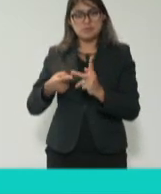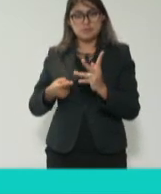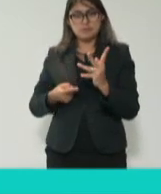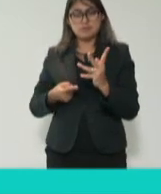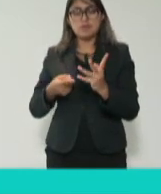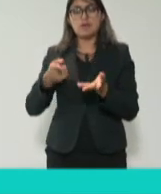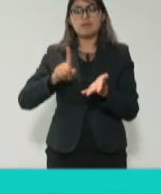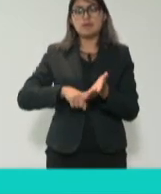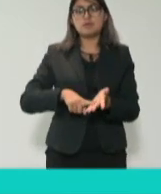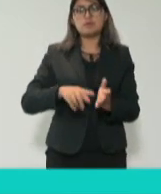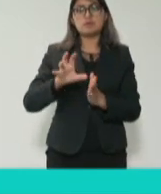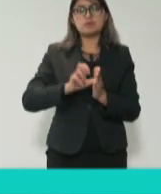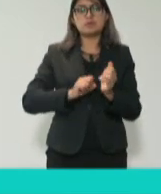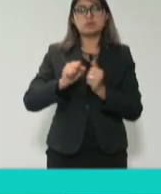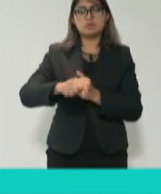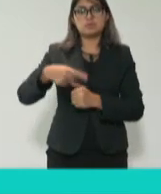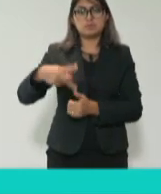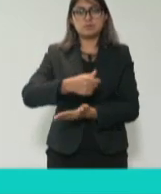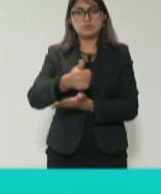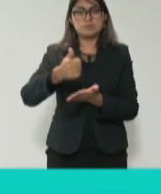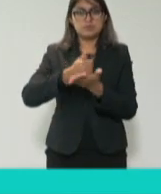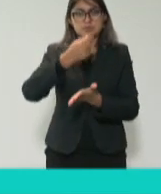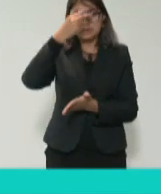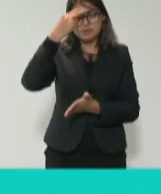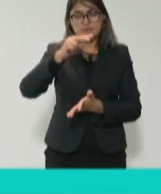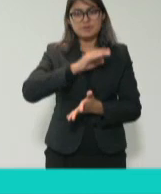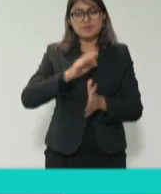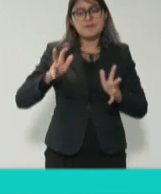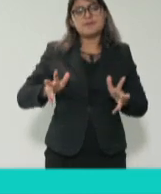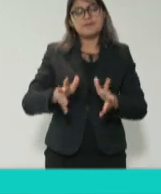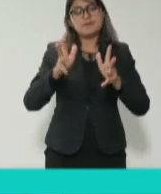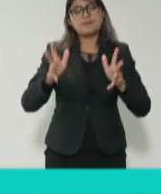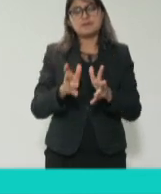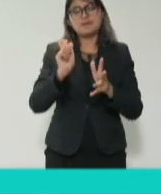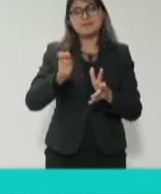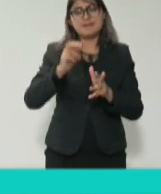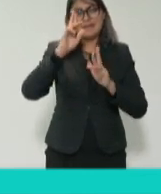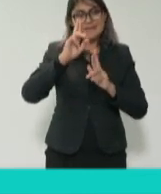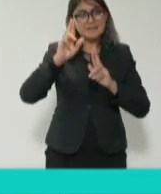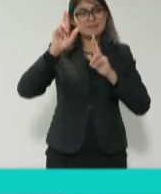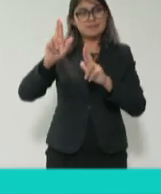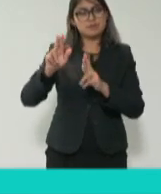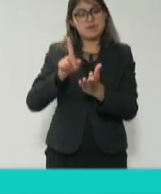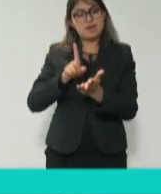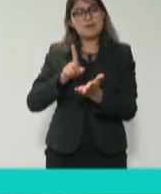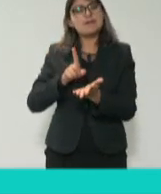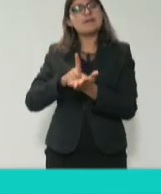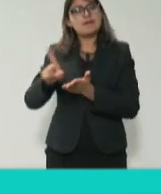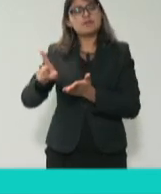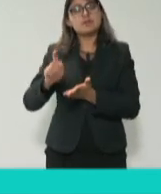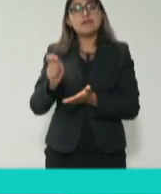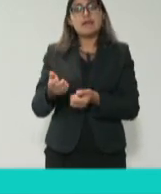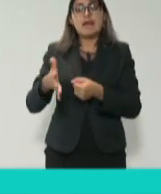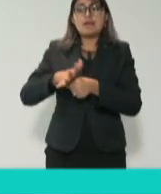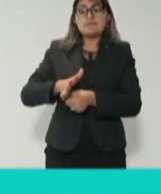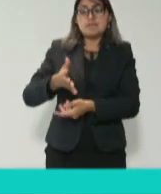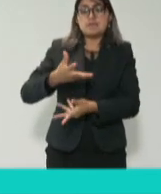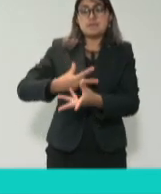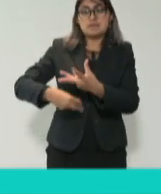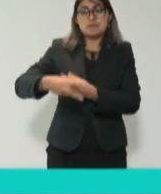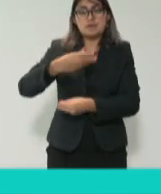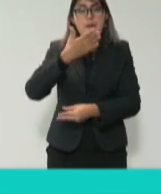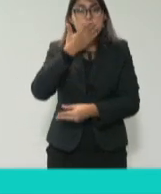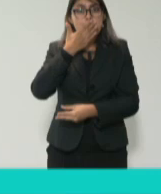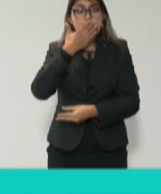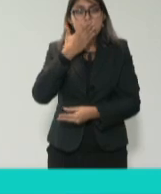la Constitución de la Ciudad de México, el respeto al derecho a la buena administración. Si empezamos por ahí, entonces vamos